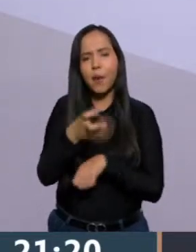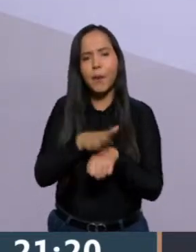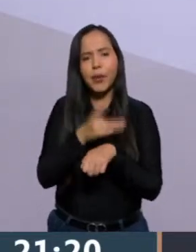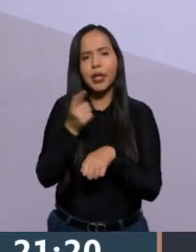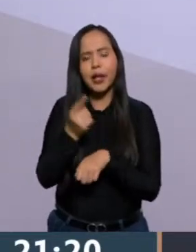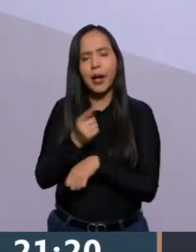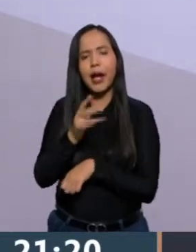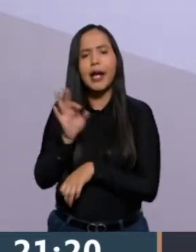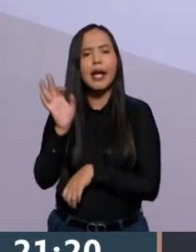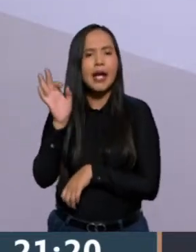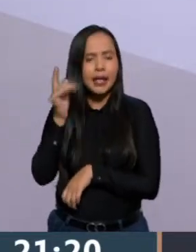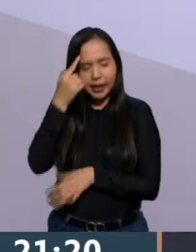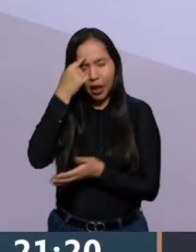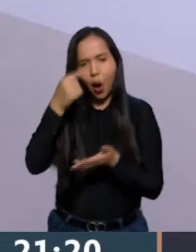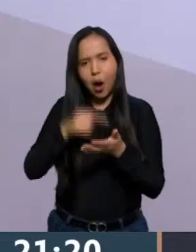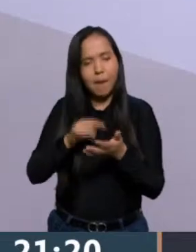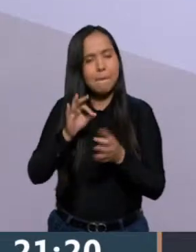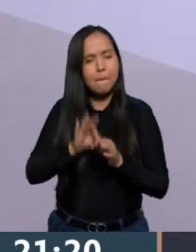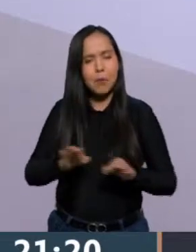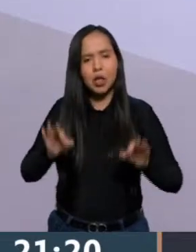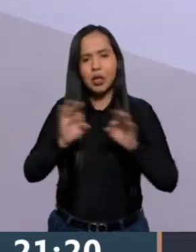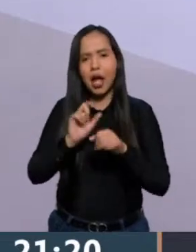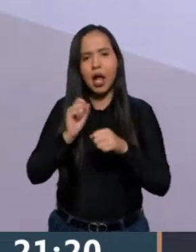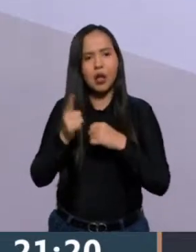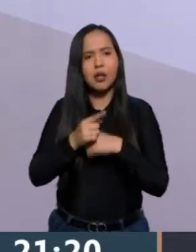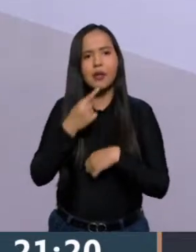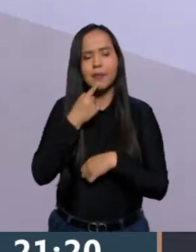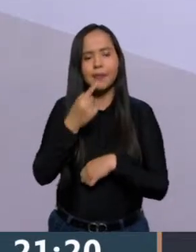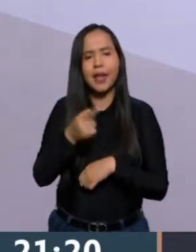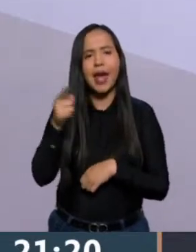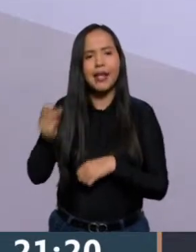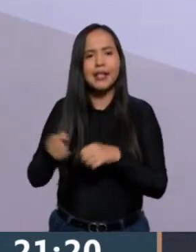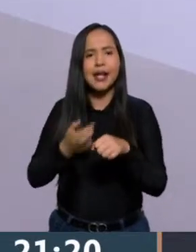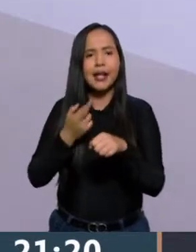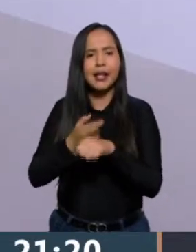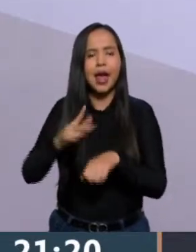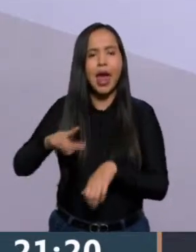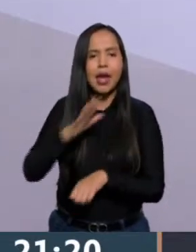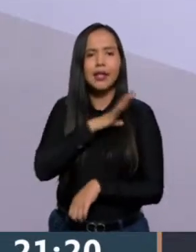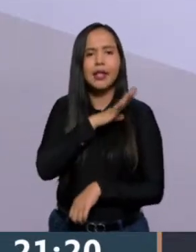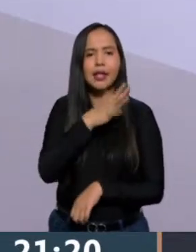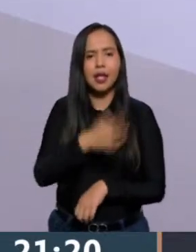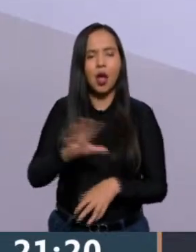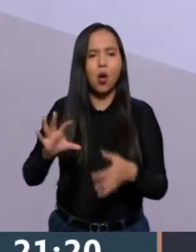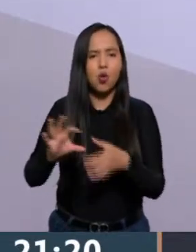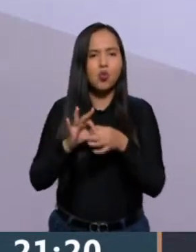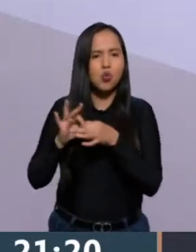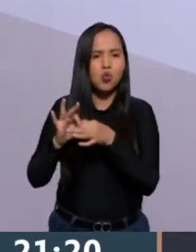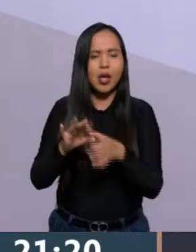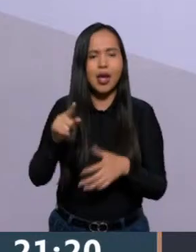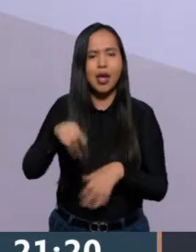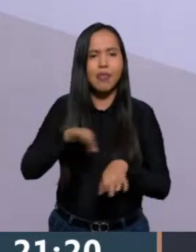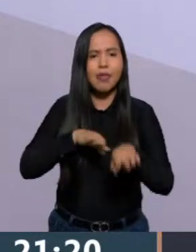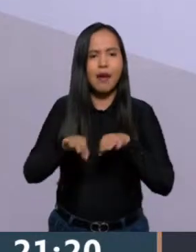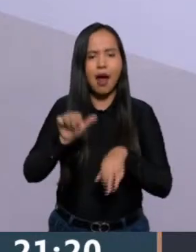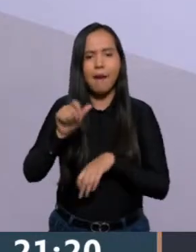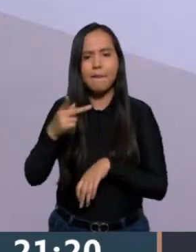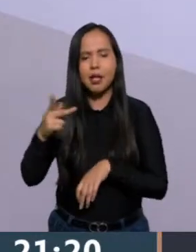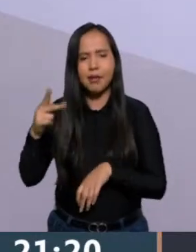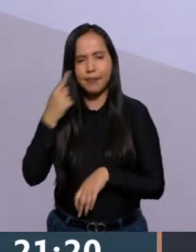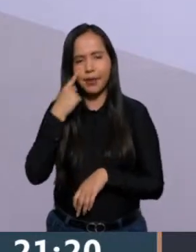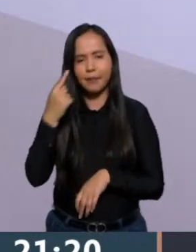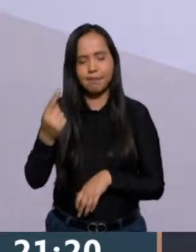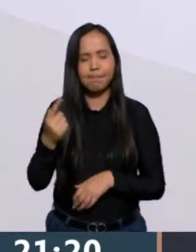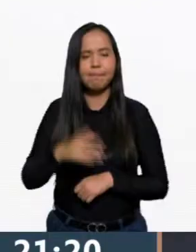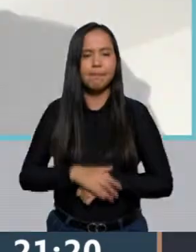algo importante que decir aquí, le doy la bienvenida a Sergio Guerrero, el secretario general de la Unión Nacional de Trabajadores por Aplicación. Buenas noches, Sergio. ¿Cómo